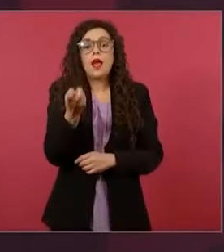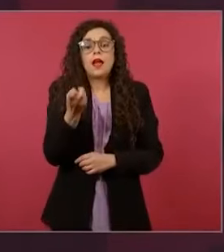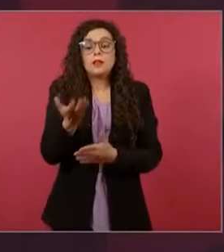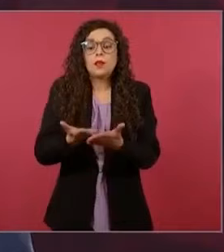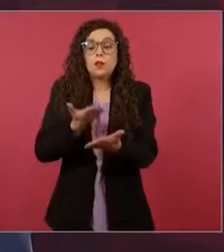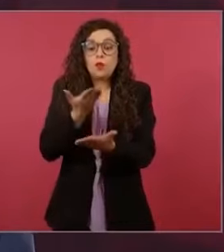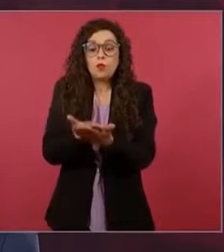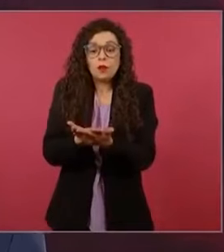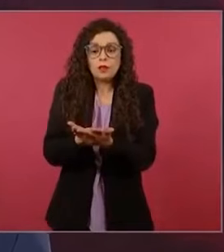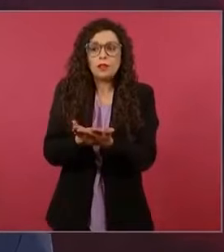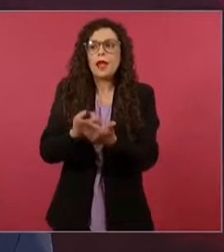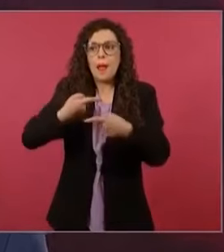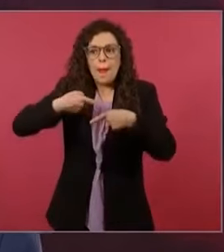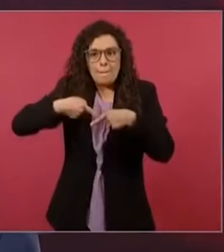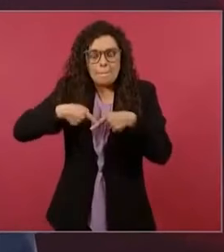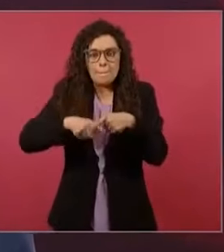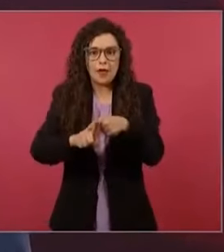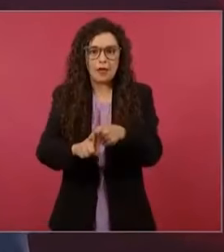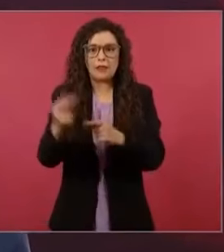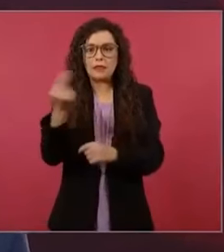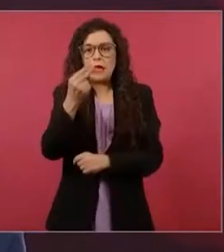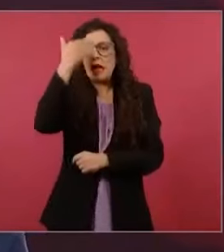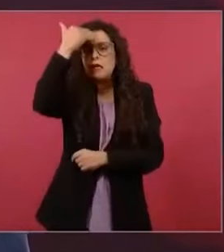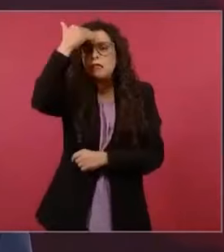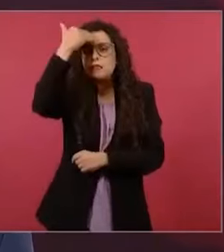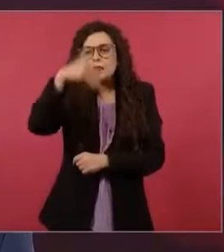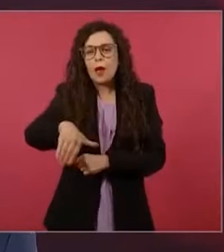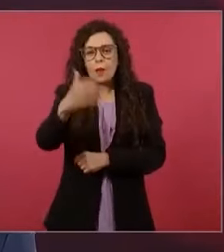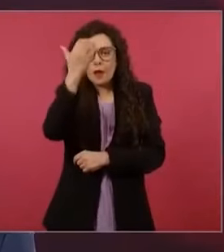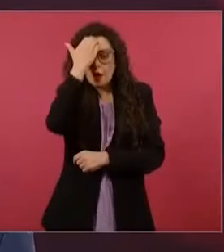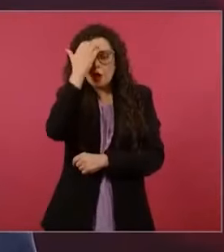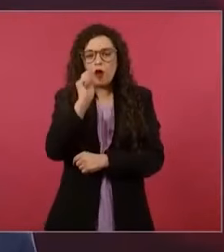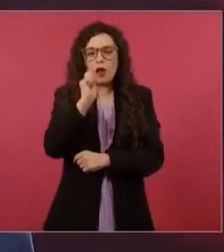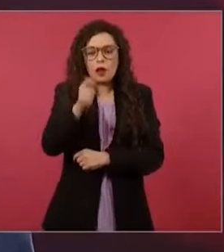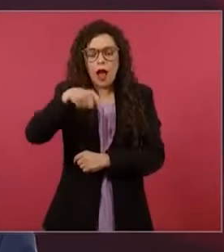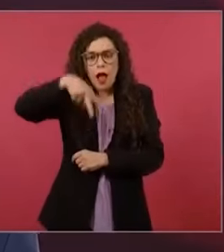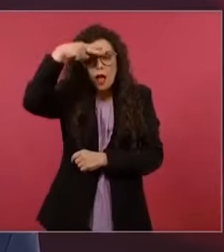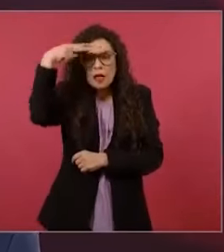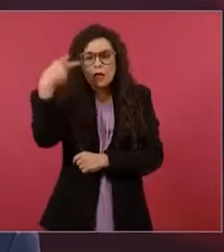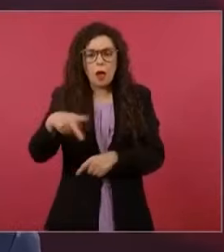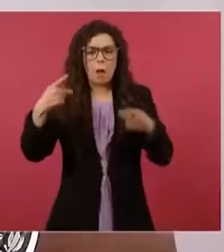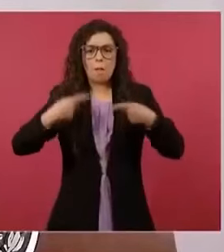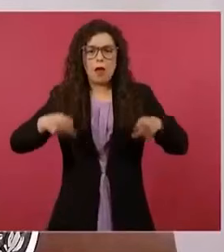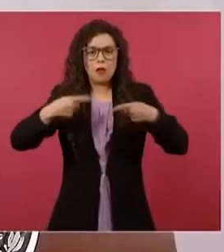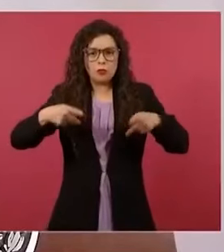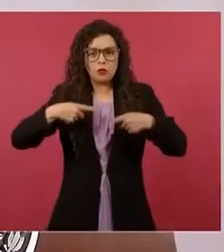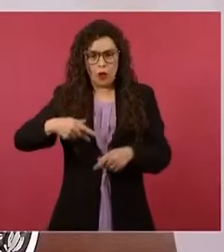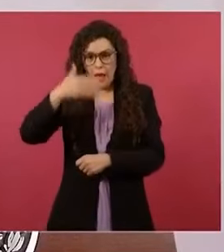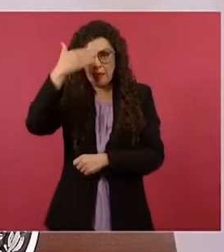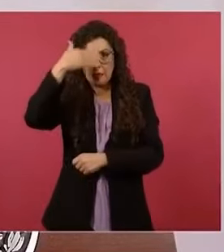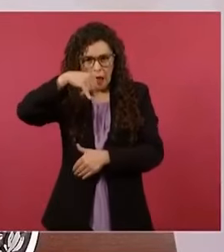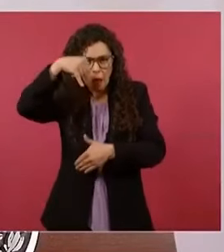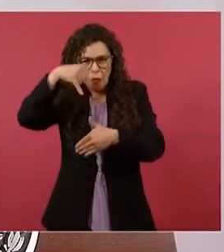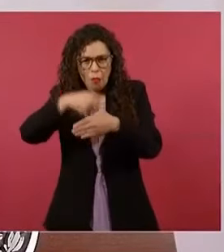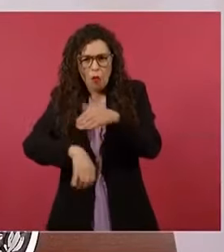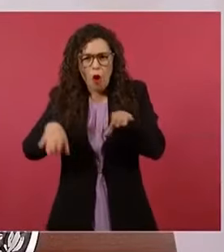Bueno, después de una reunión de aproximadamente dos horas y media con el presidente Andrés Manuel